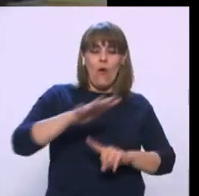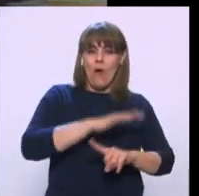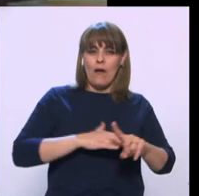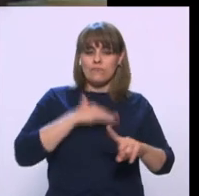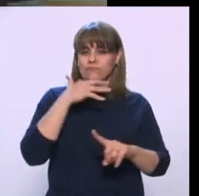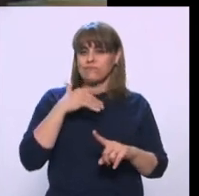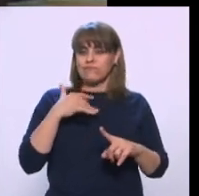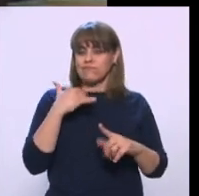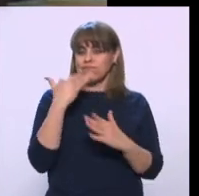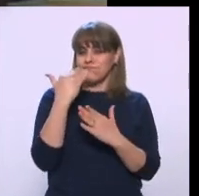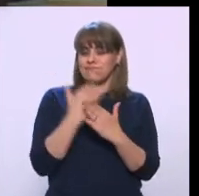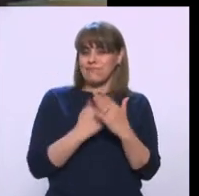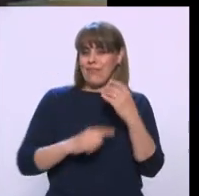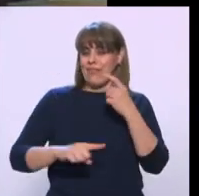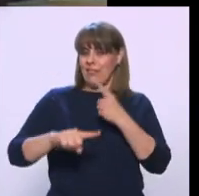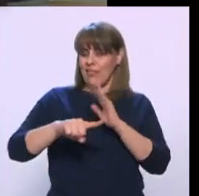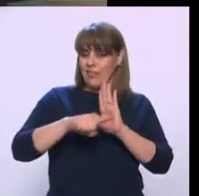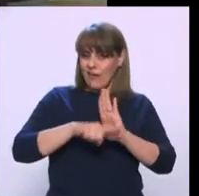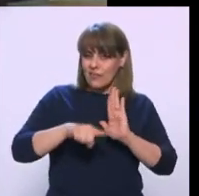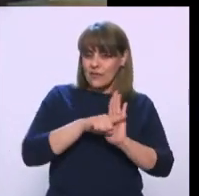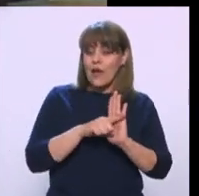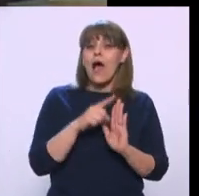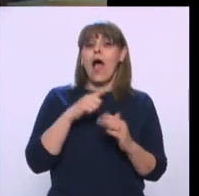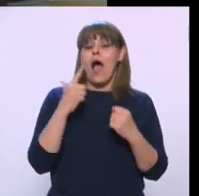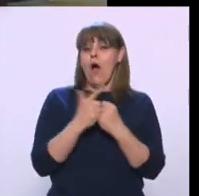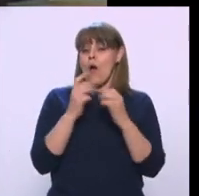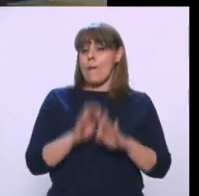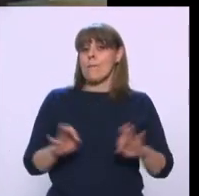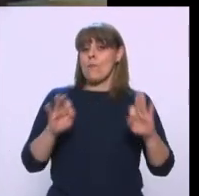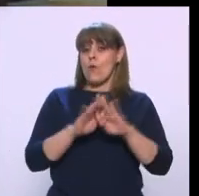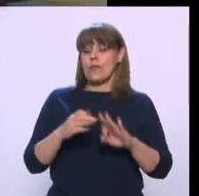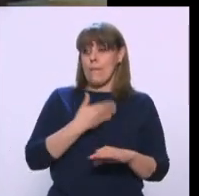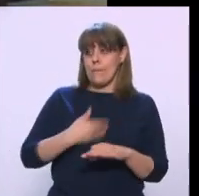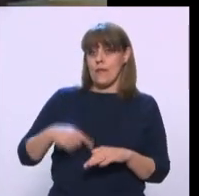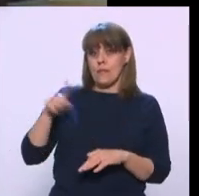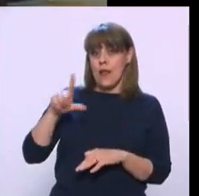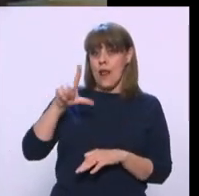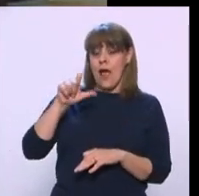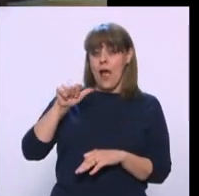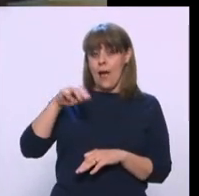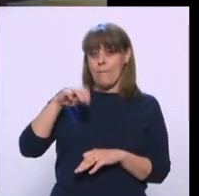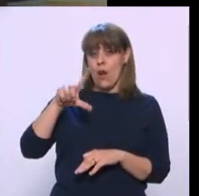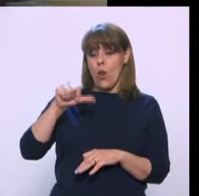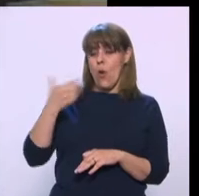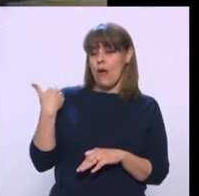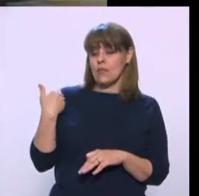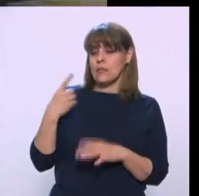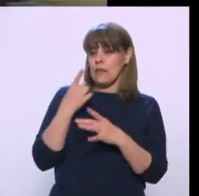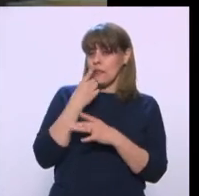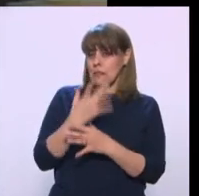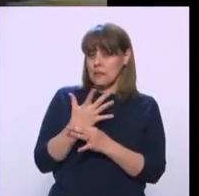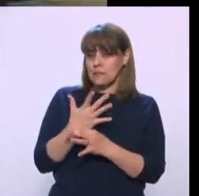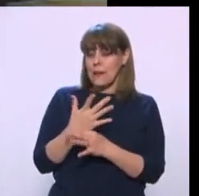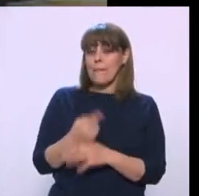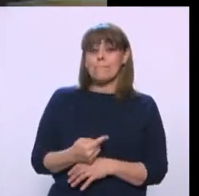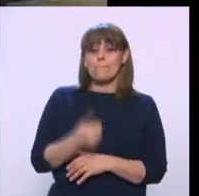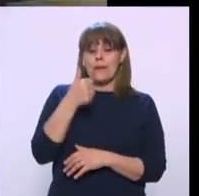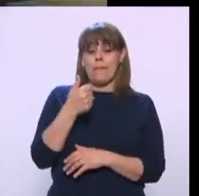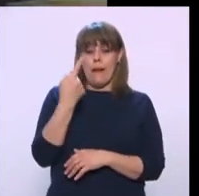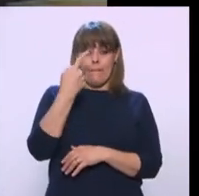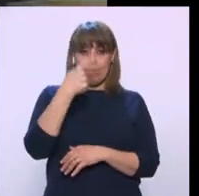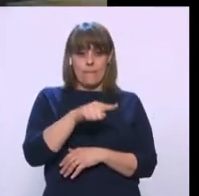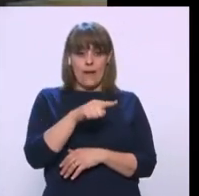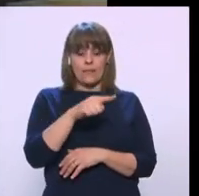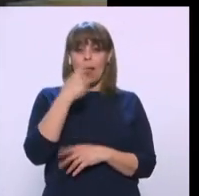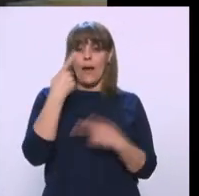me parece fundamental algo que el presidente López Obrador reveló hace unos días. La primera instrucción que dio